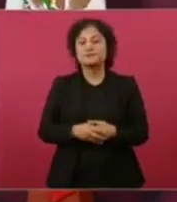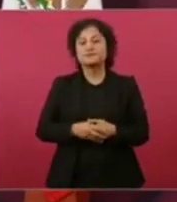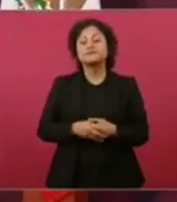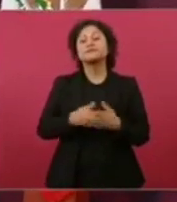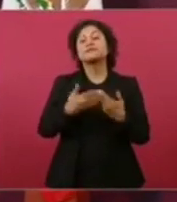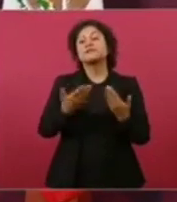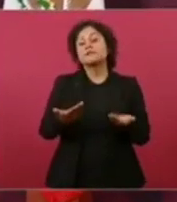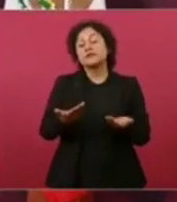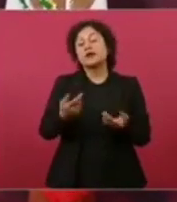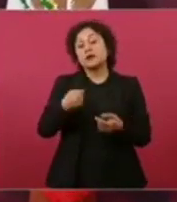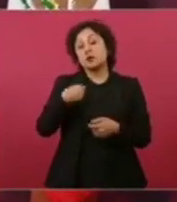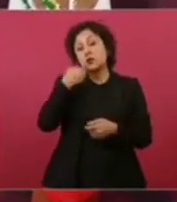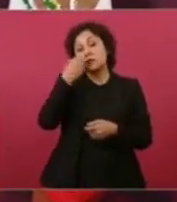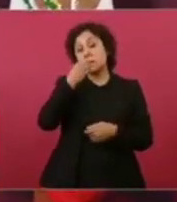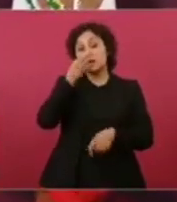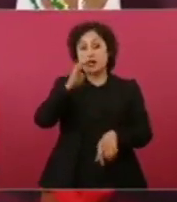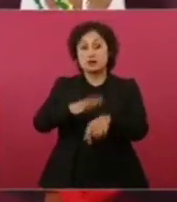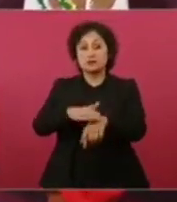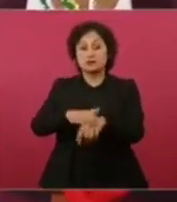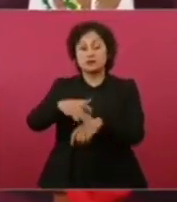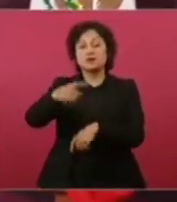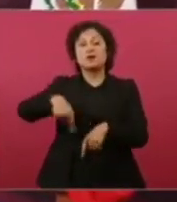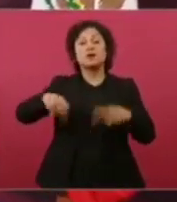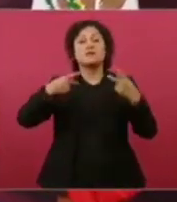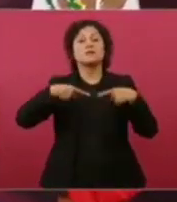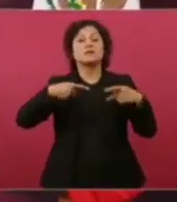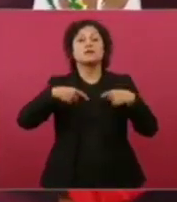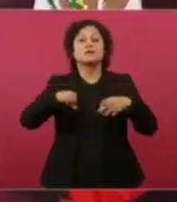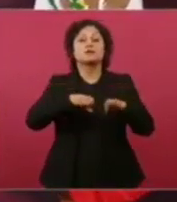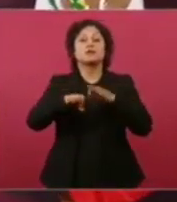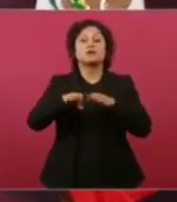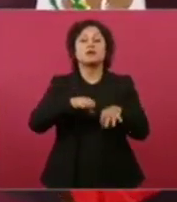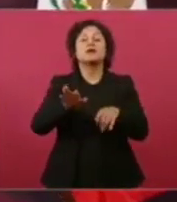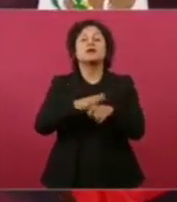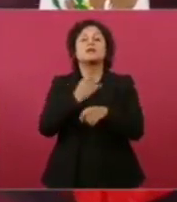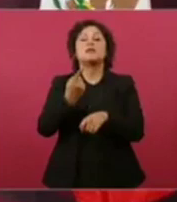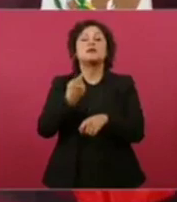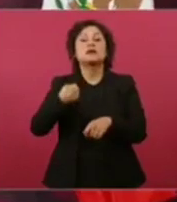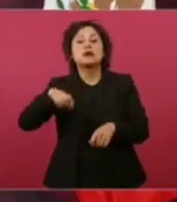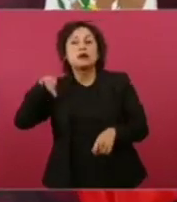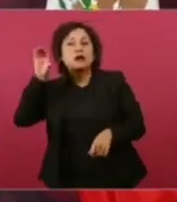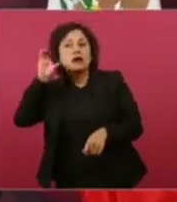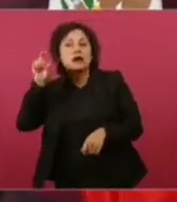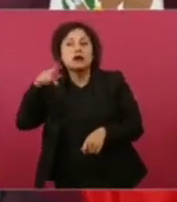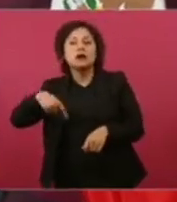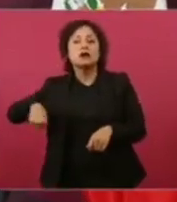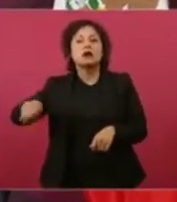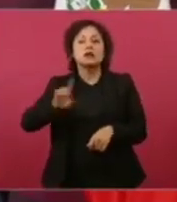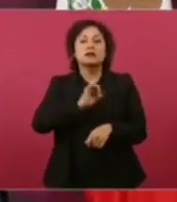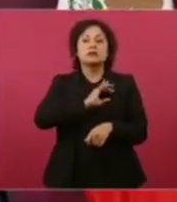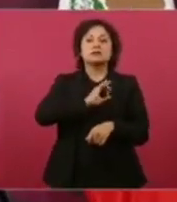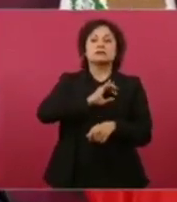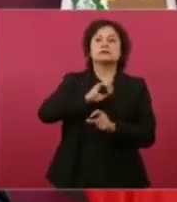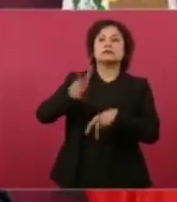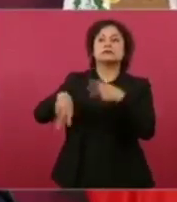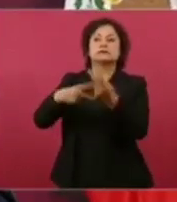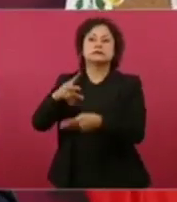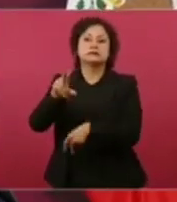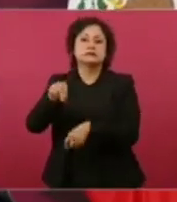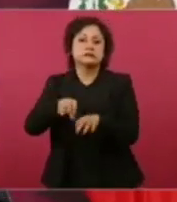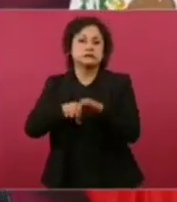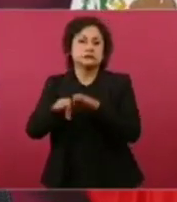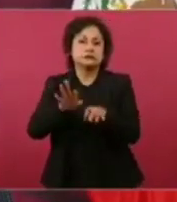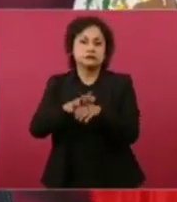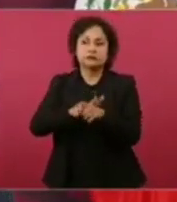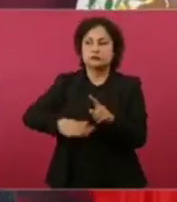trabajadores, porque se habla de que ya no quieren trabajar en ese tramo porque hay mucha